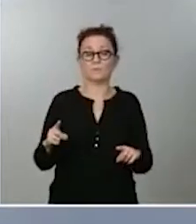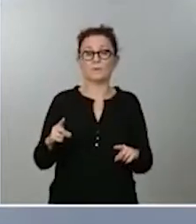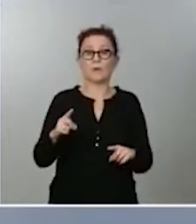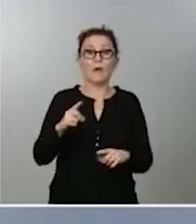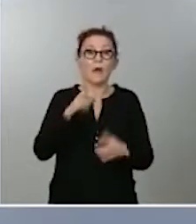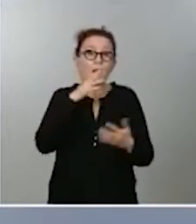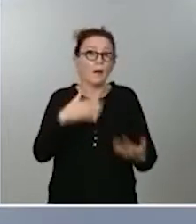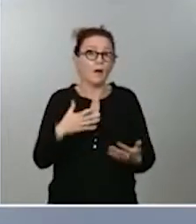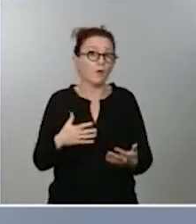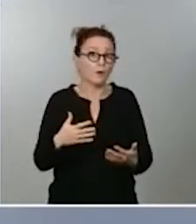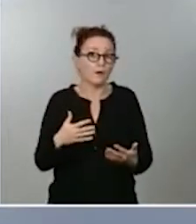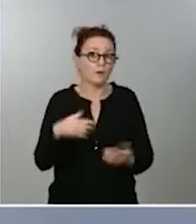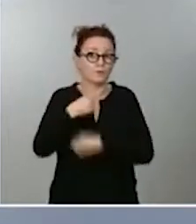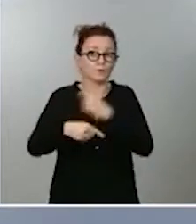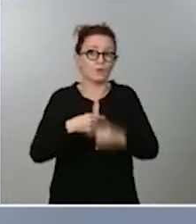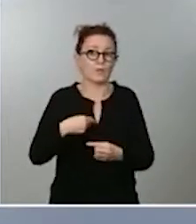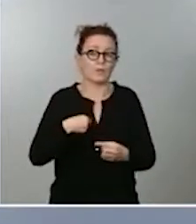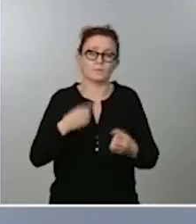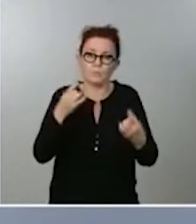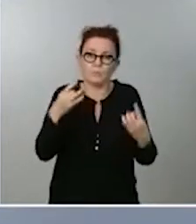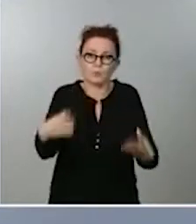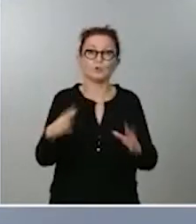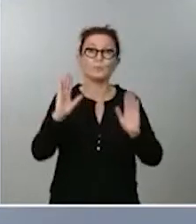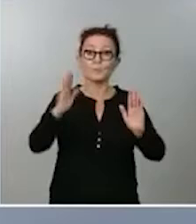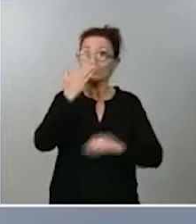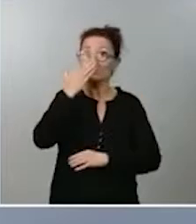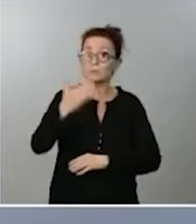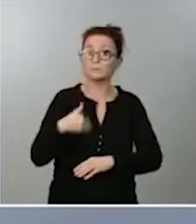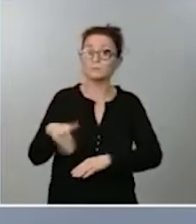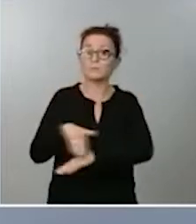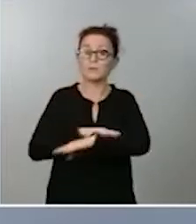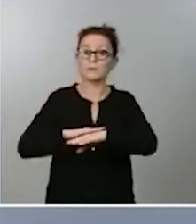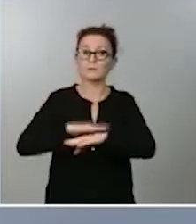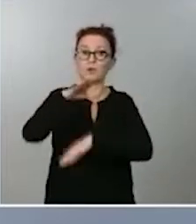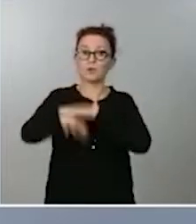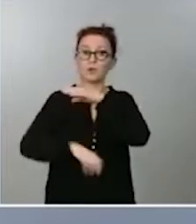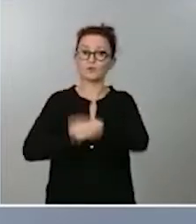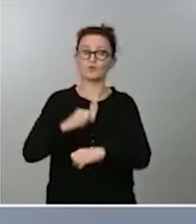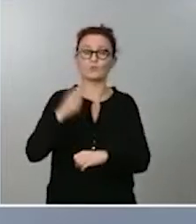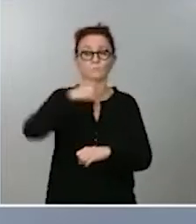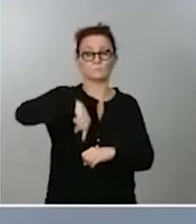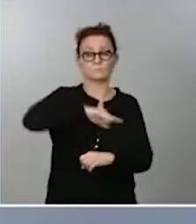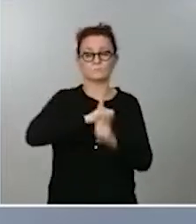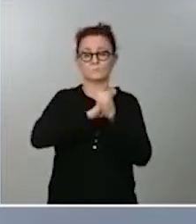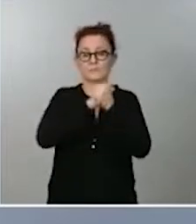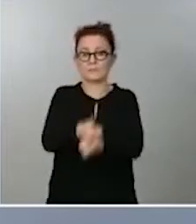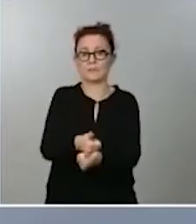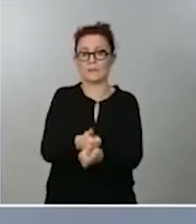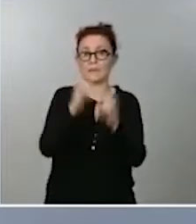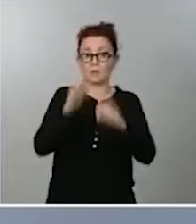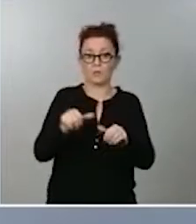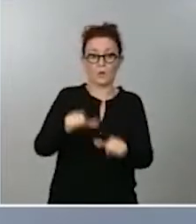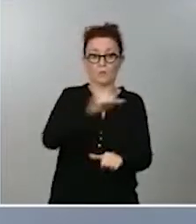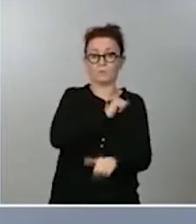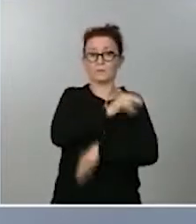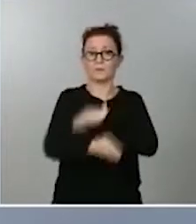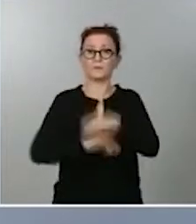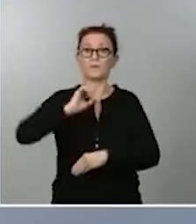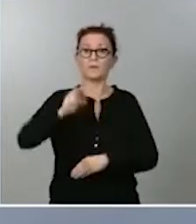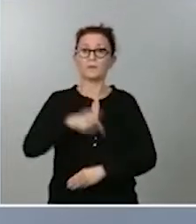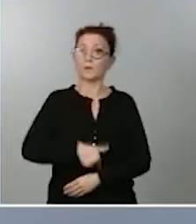cuáles son las consecuencias pero naturalmente le decimos que desde el Ministerio de Consumo se persigue como se ha venido haciendo anteriormente desde la Dirección General de Juego